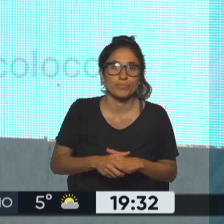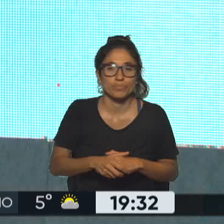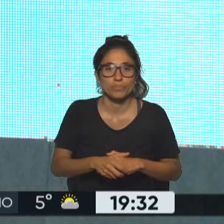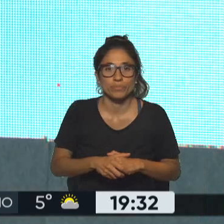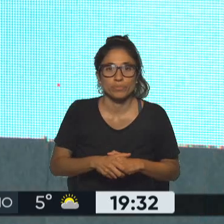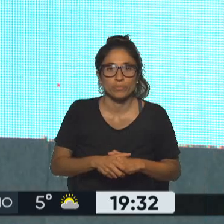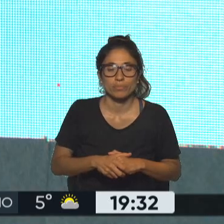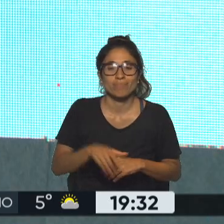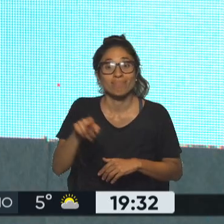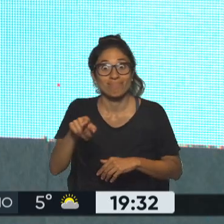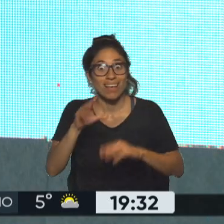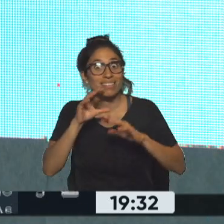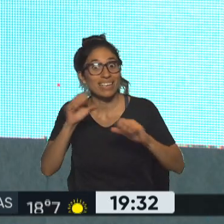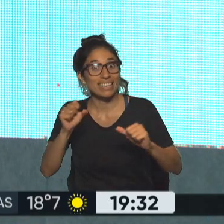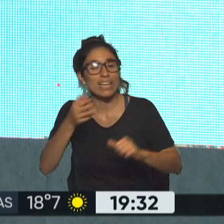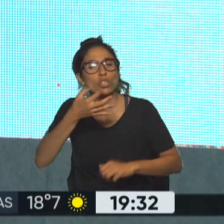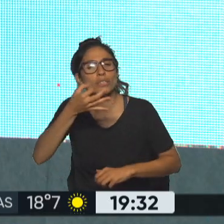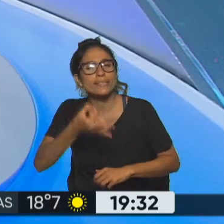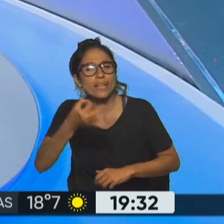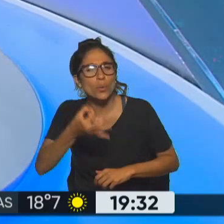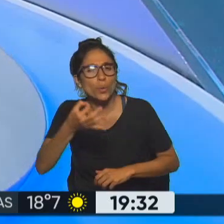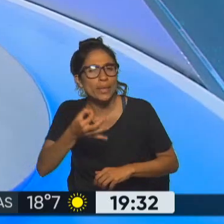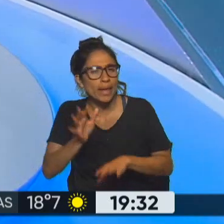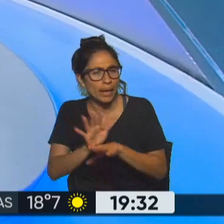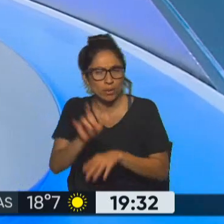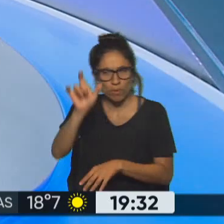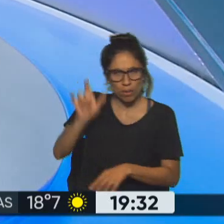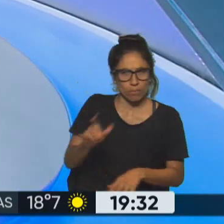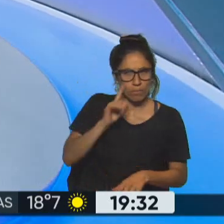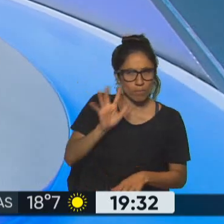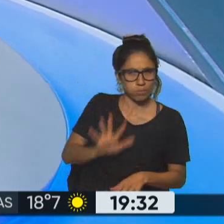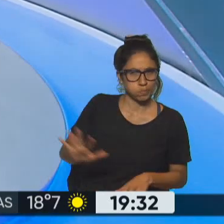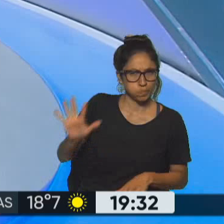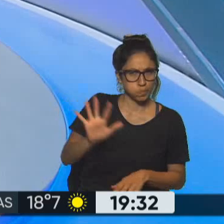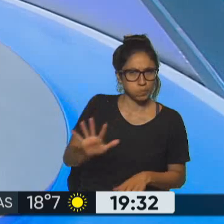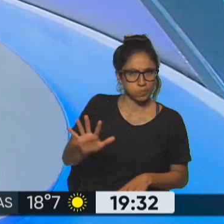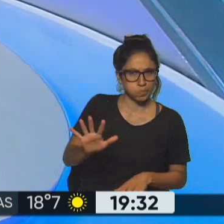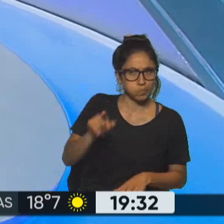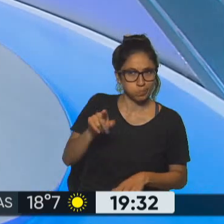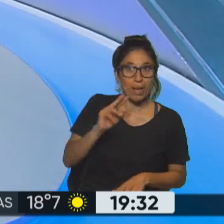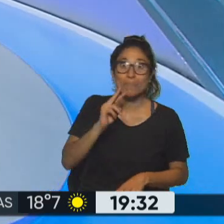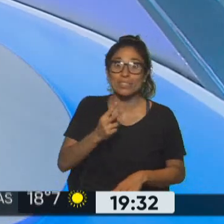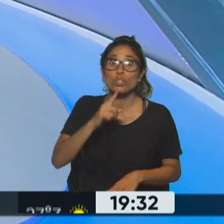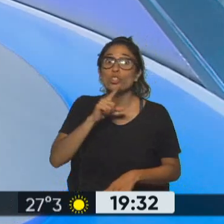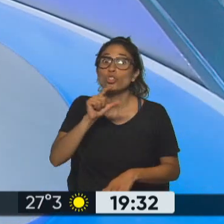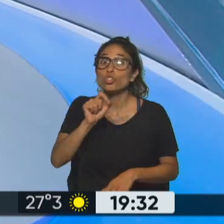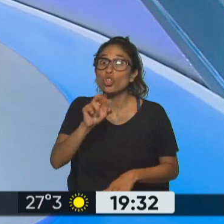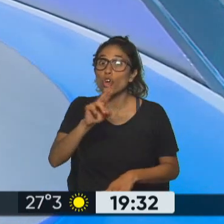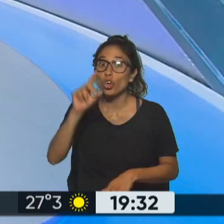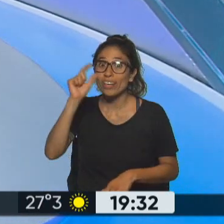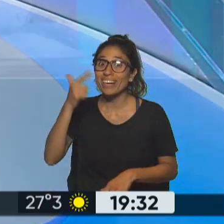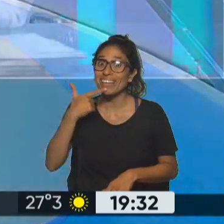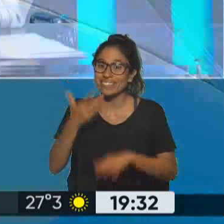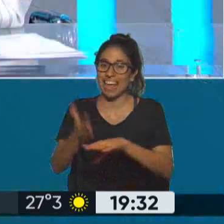fusible ¿no? el secretario de seguridad ¿no? sí pero no es cualquier secretario de seguridad es Anderson Torres que fue ministro de justicia de